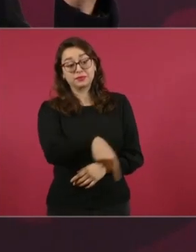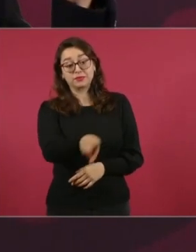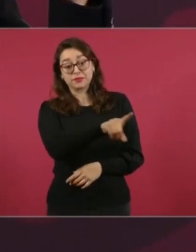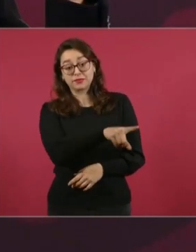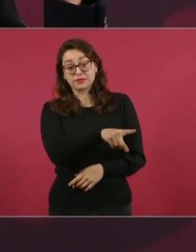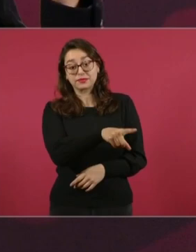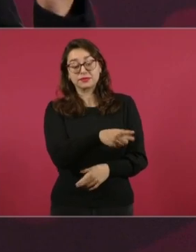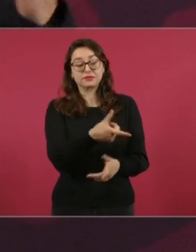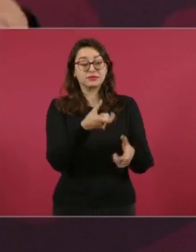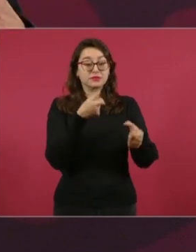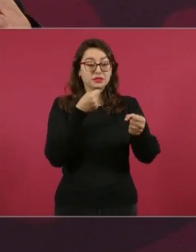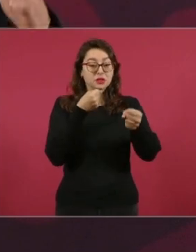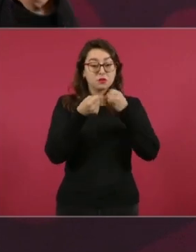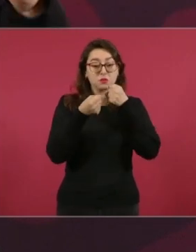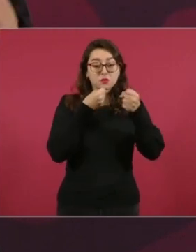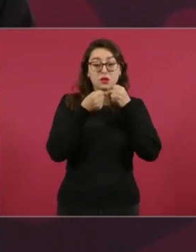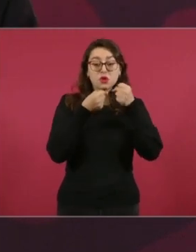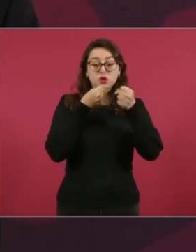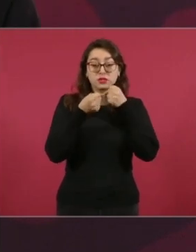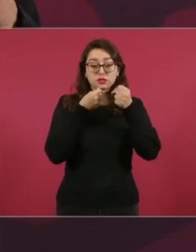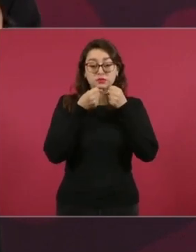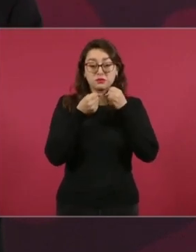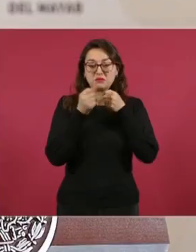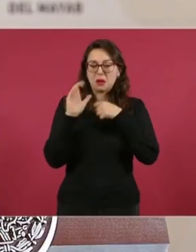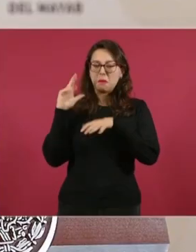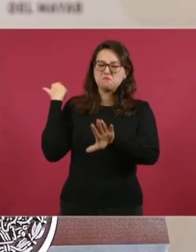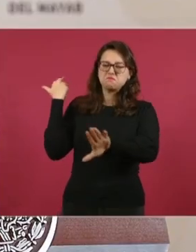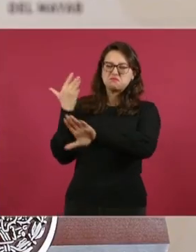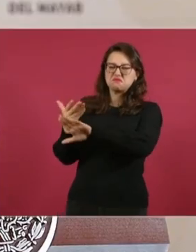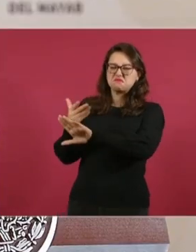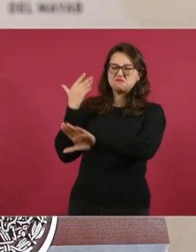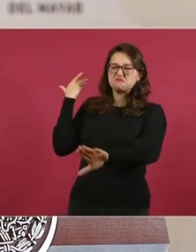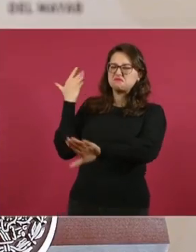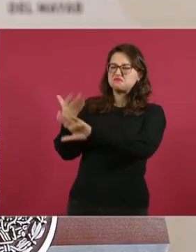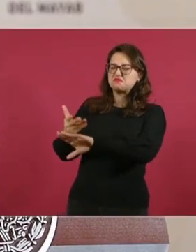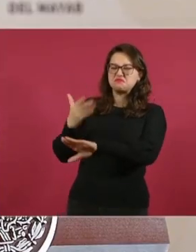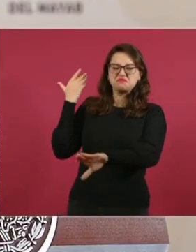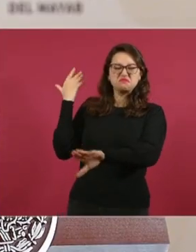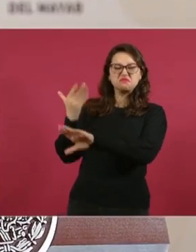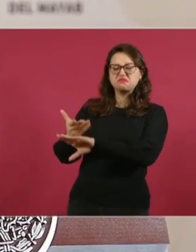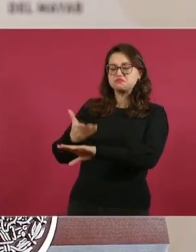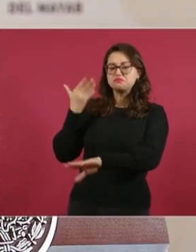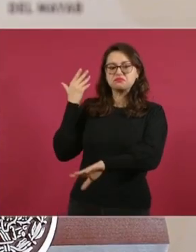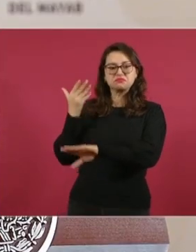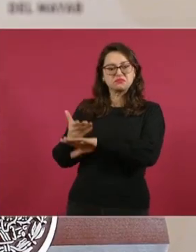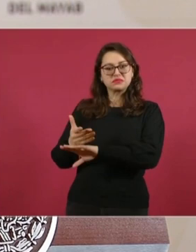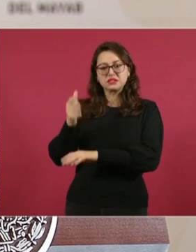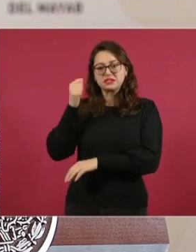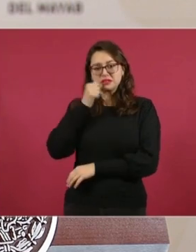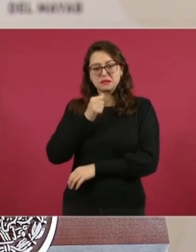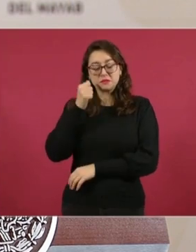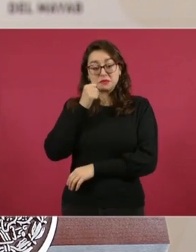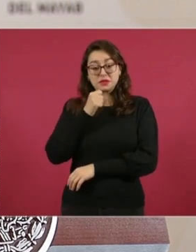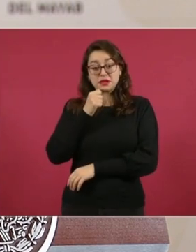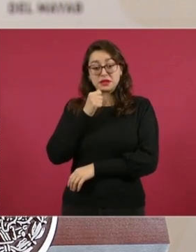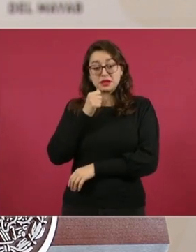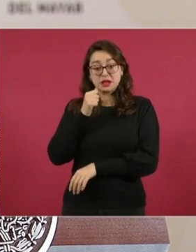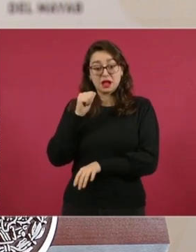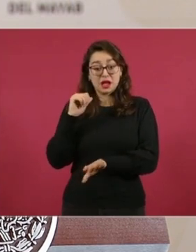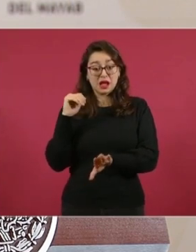siempre se han dedicado a atacar a gentes, deberían de aguantar,